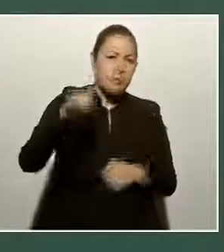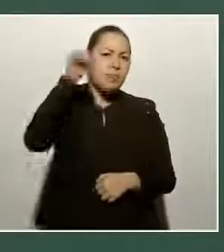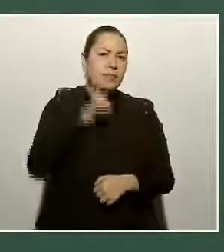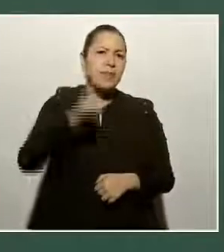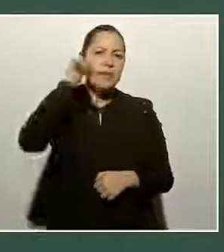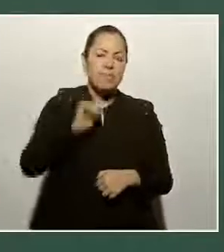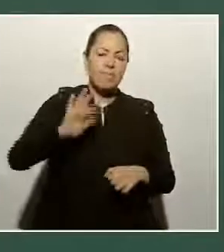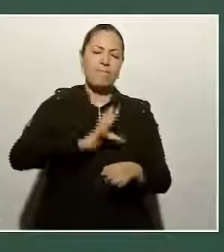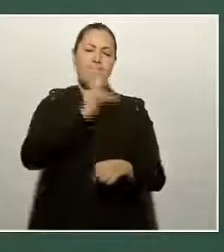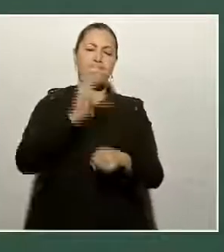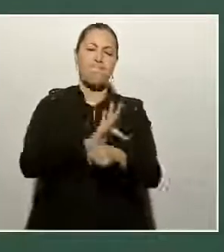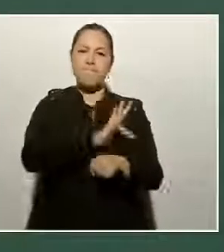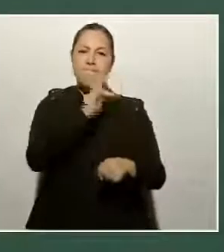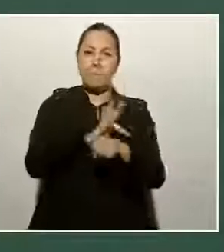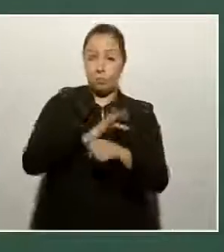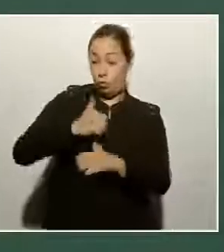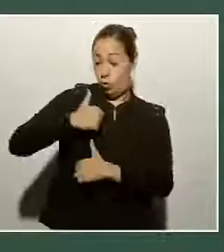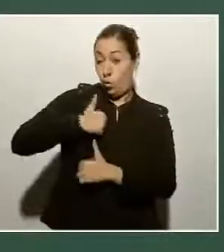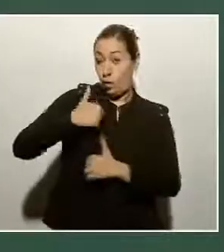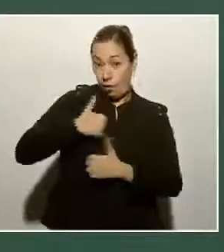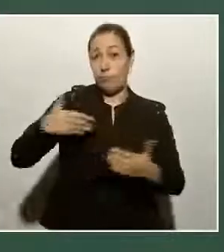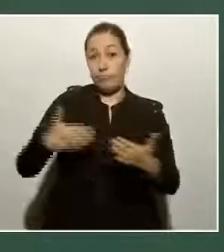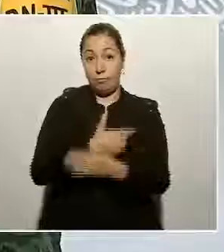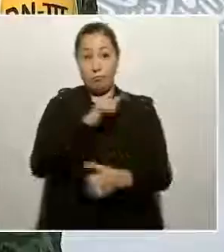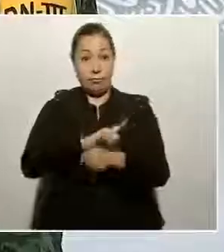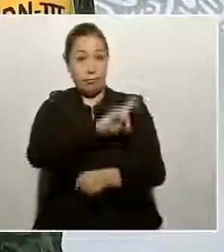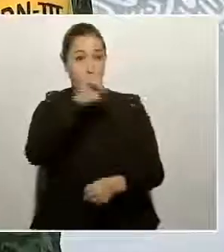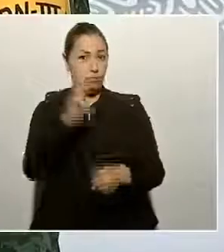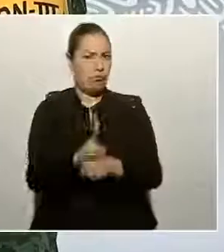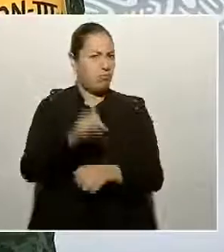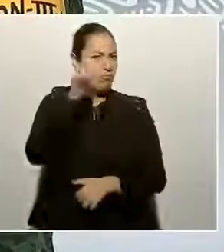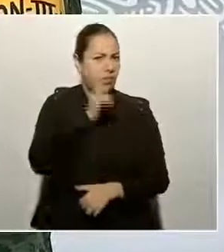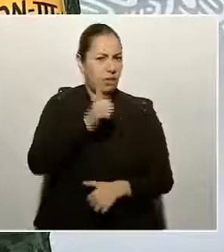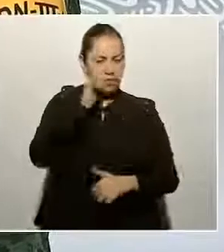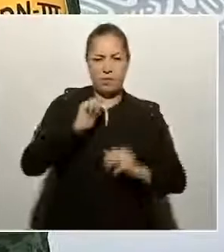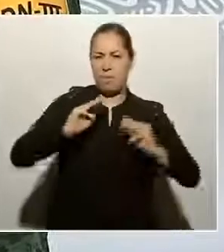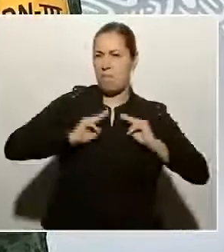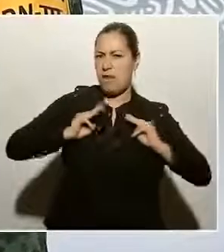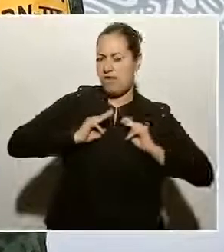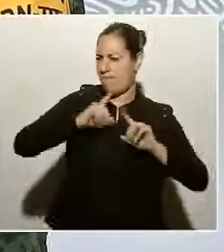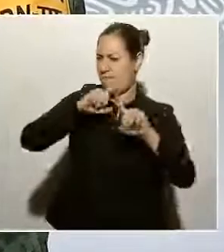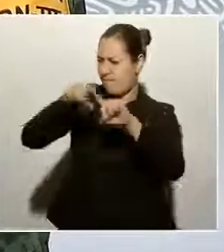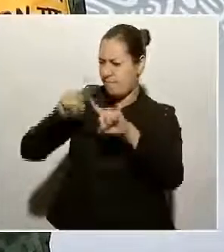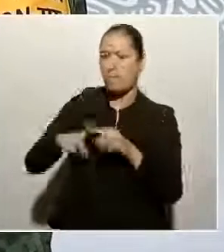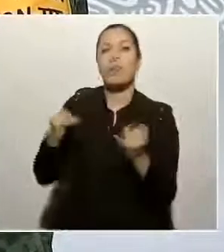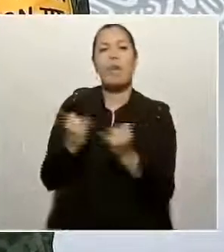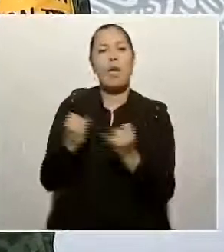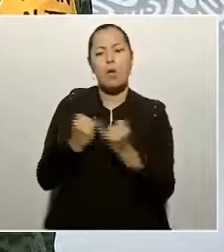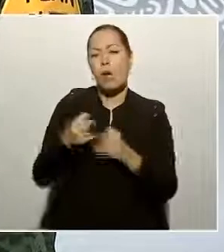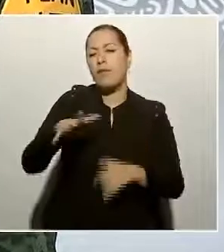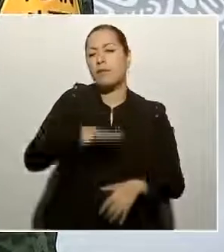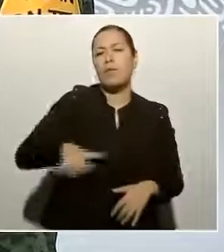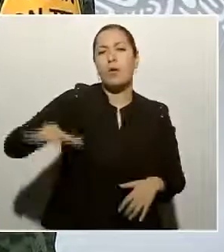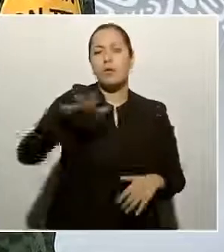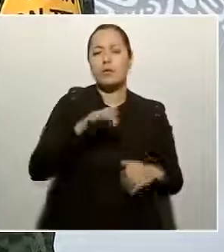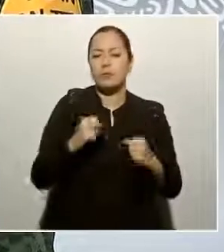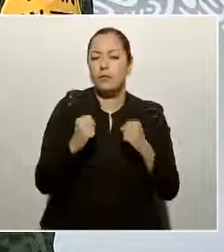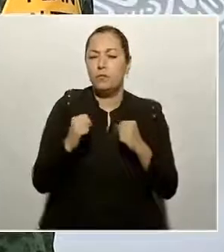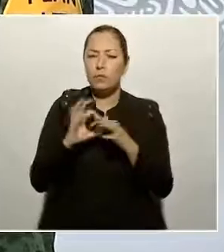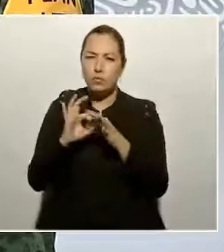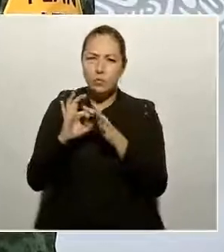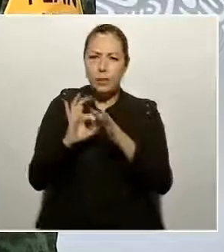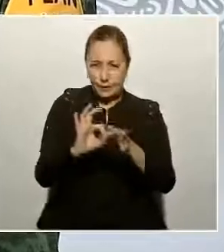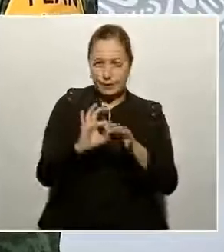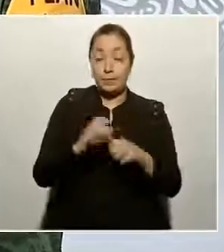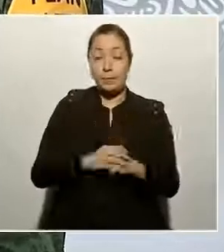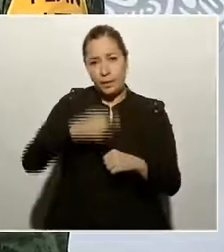respaldo de la Guardia Nacional, del Ejército, de la Armada y de la Fuerza Aérea Mexicanos para hacer frente